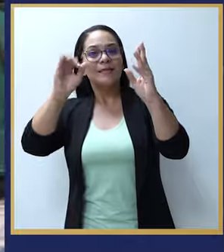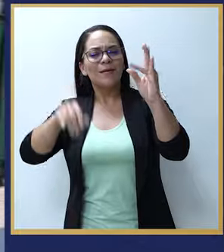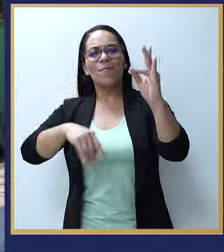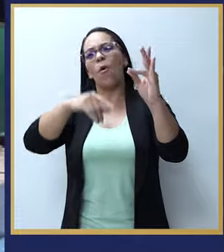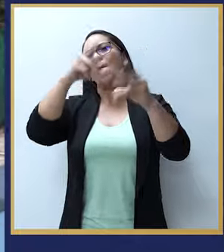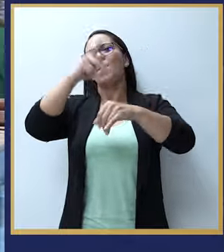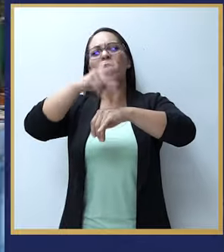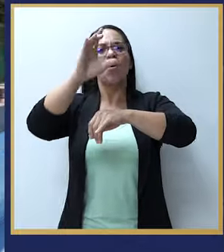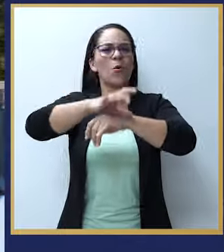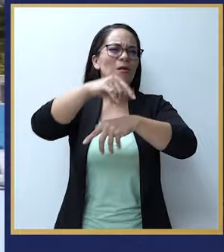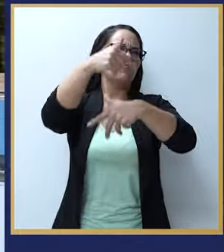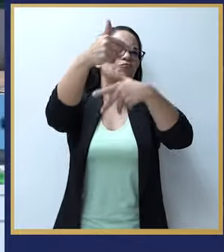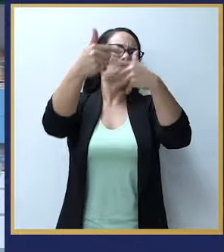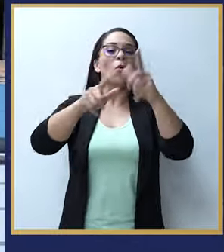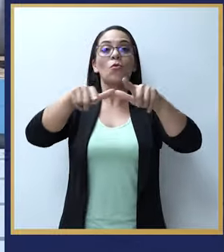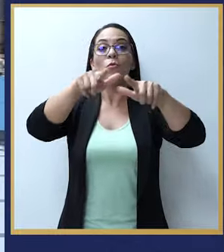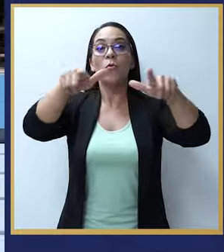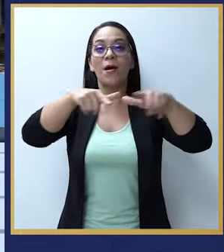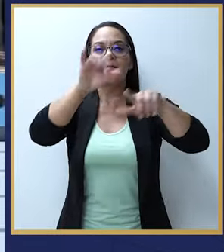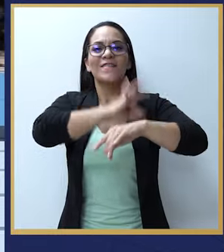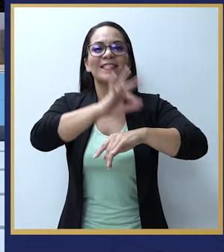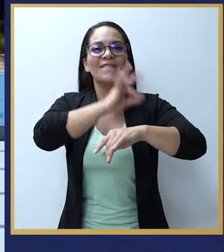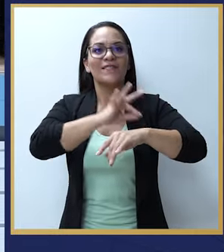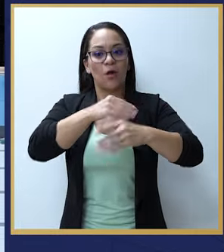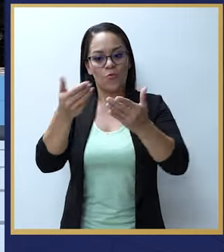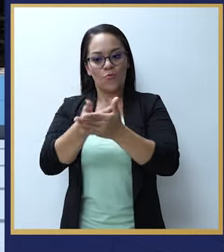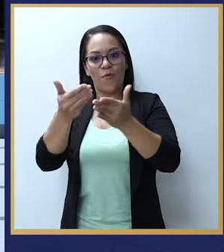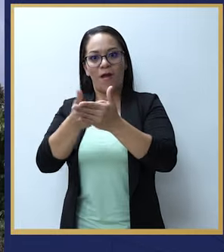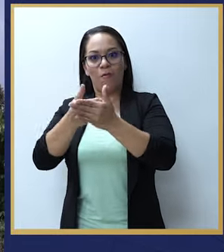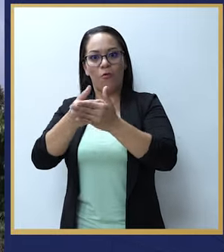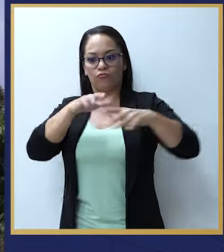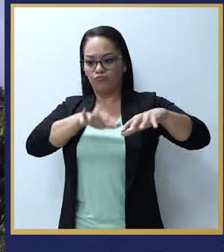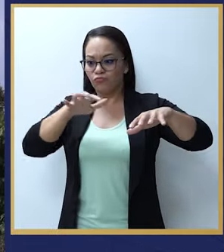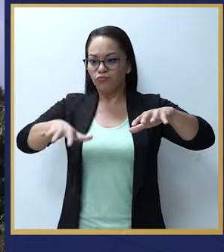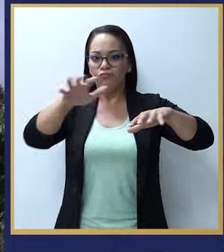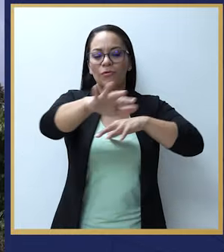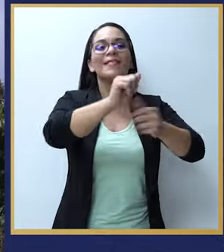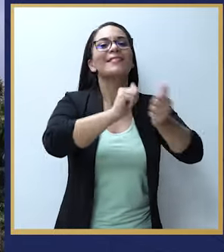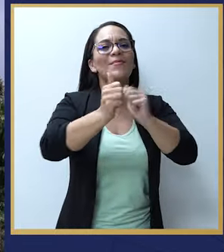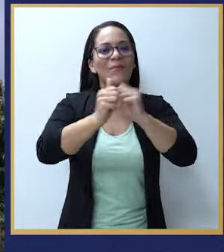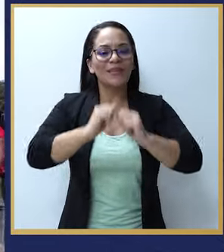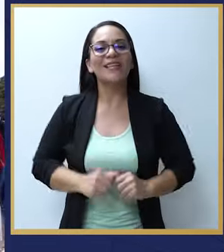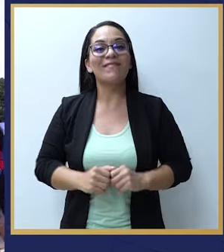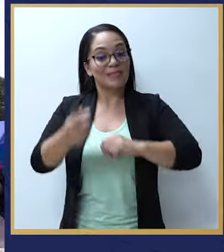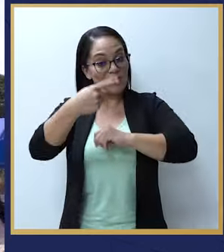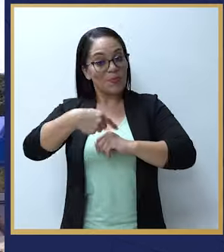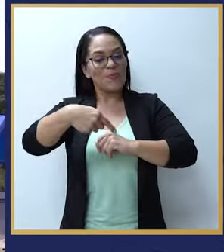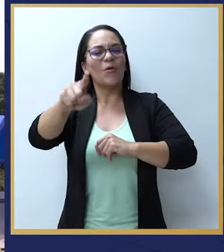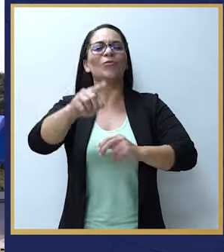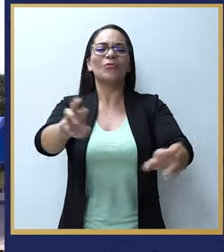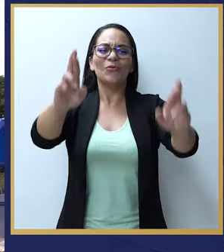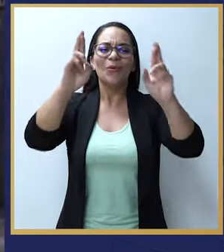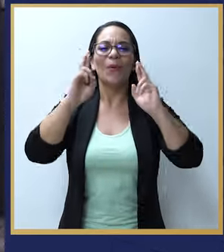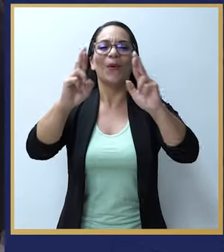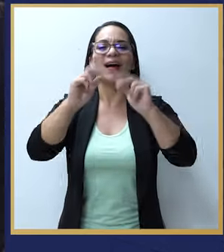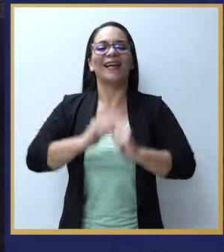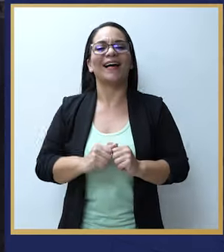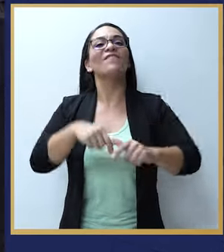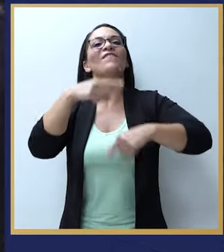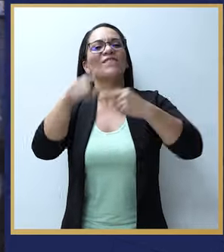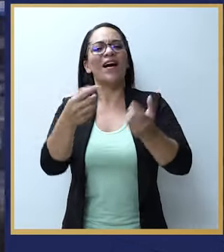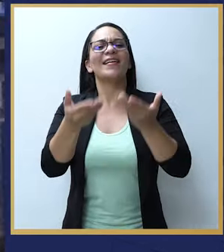entre muchos otros, se han beneficiado con instalaciones deportivas que muy pronto y ojalá